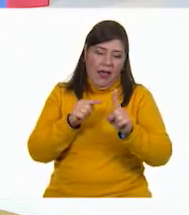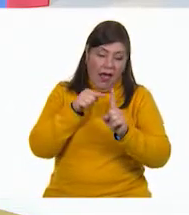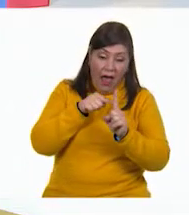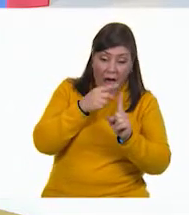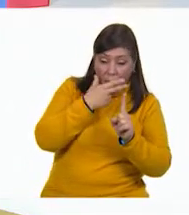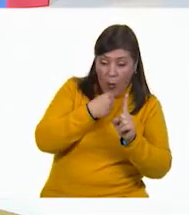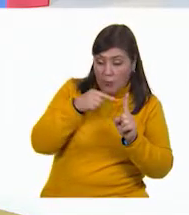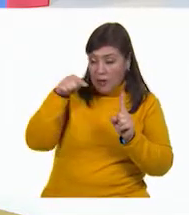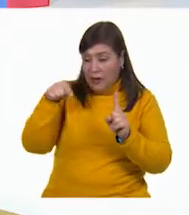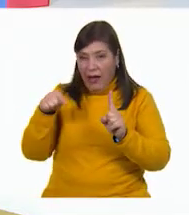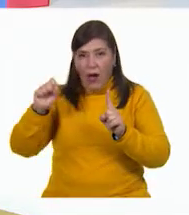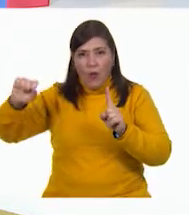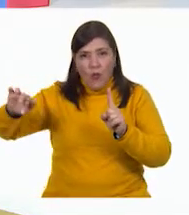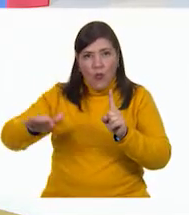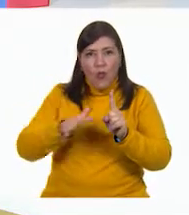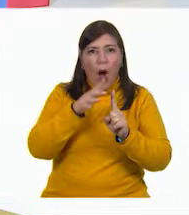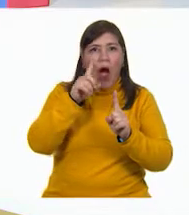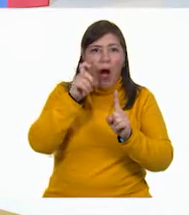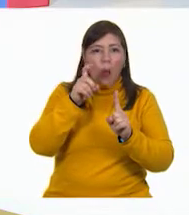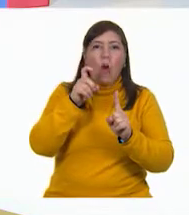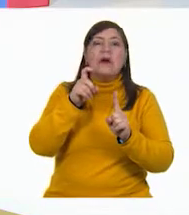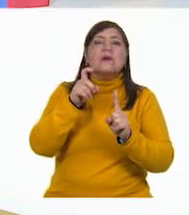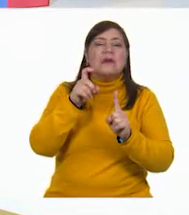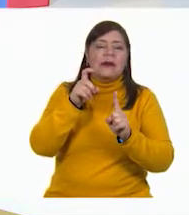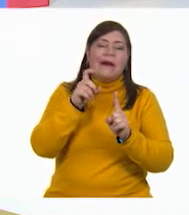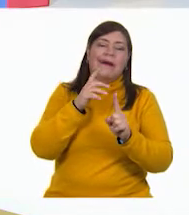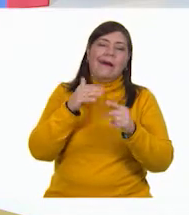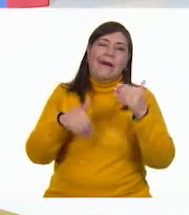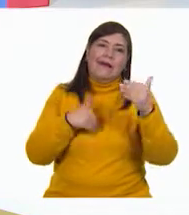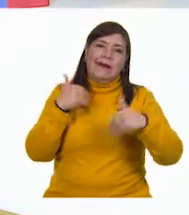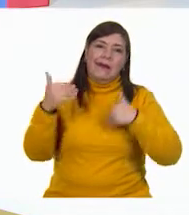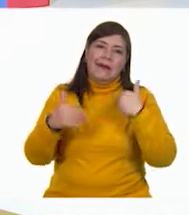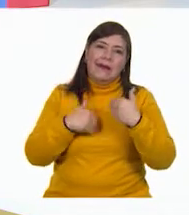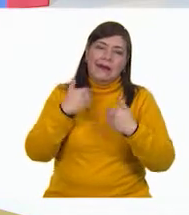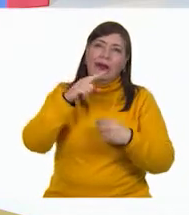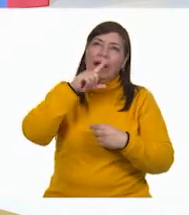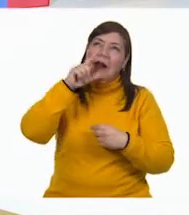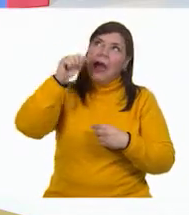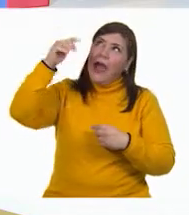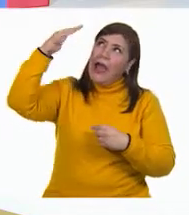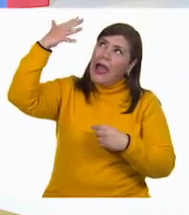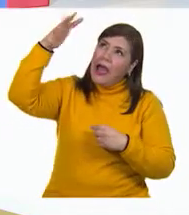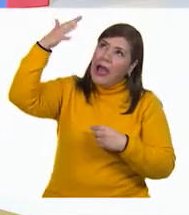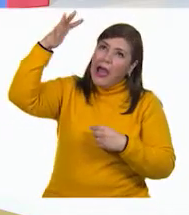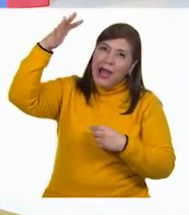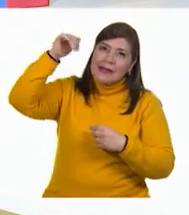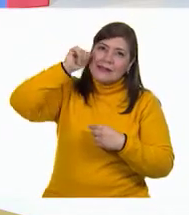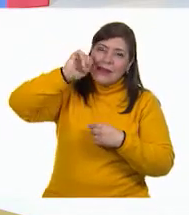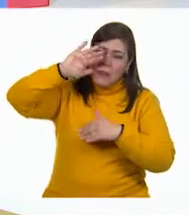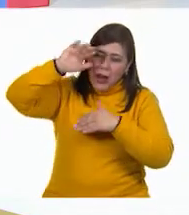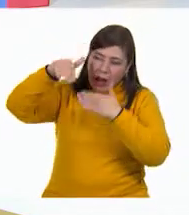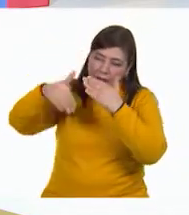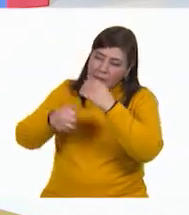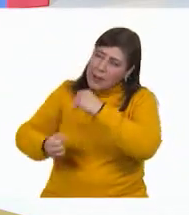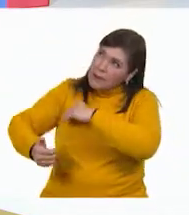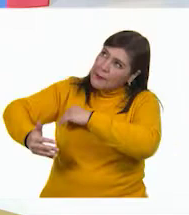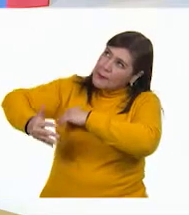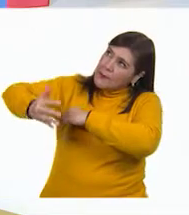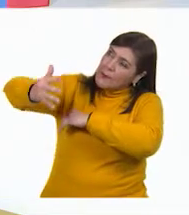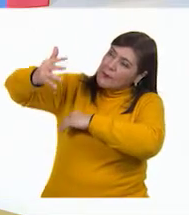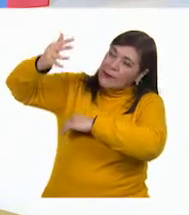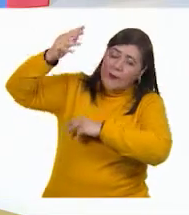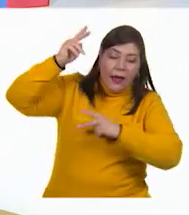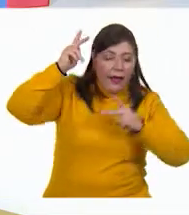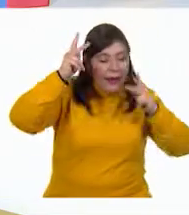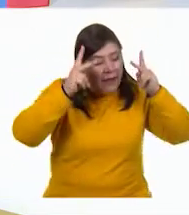era pura alegría. El sol venía a visitarlos desde temprano en la mañana y se quedaba